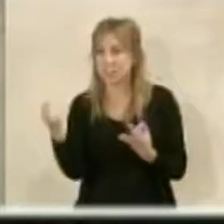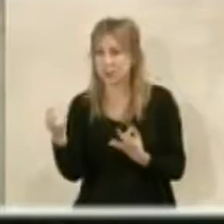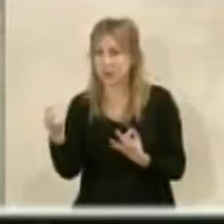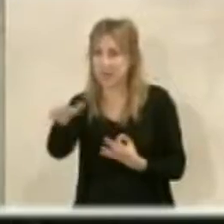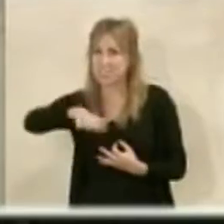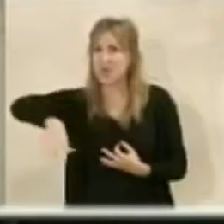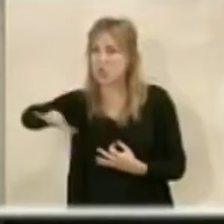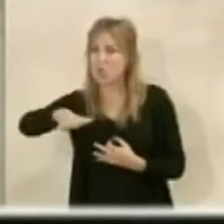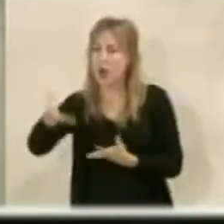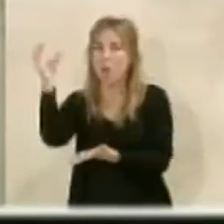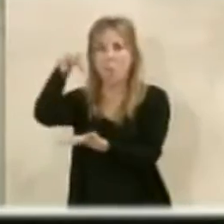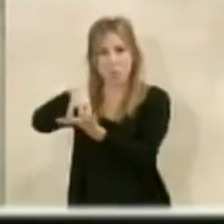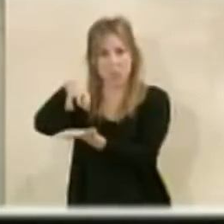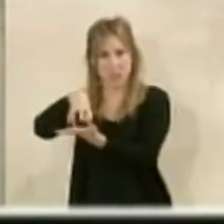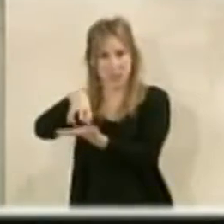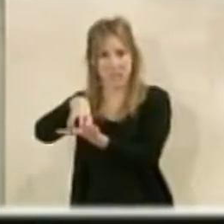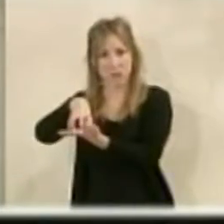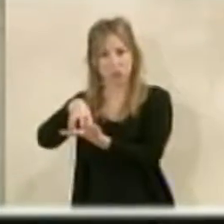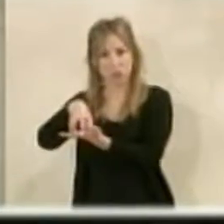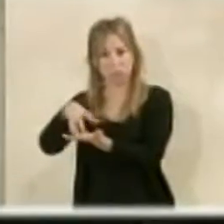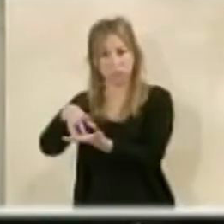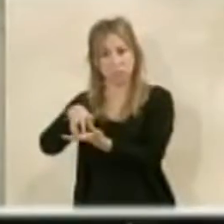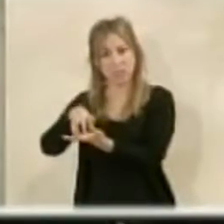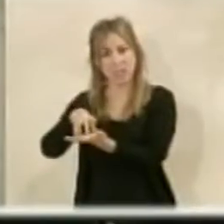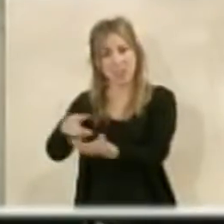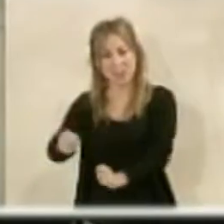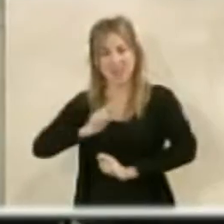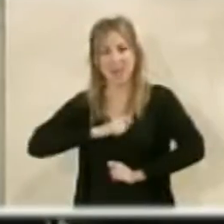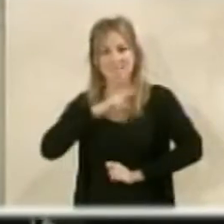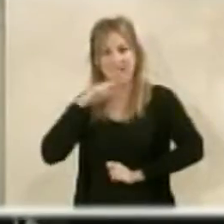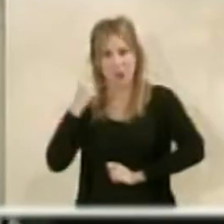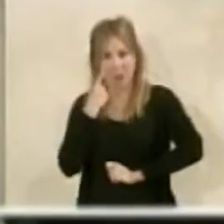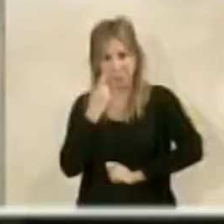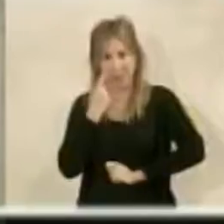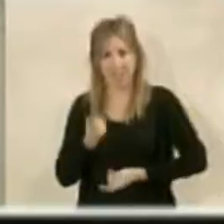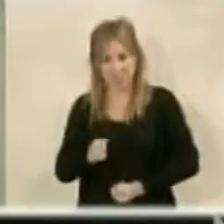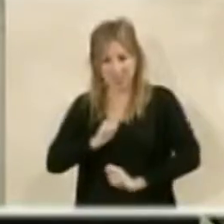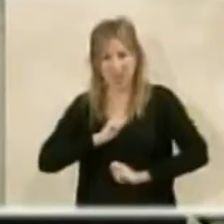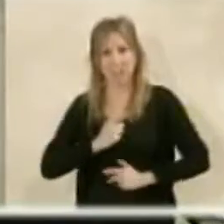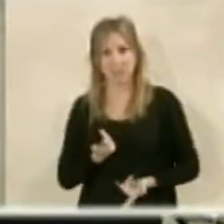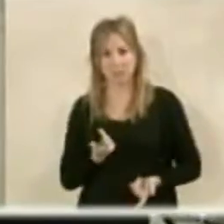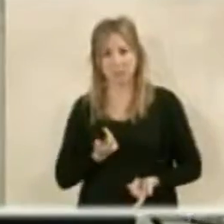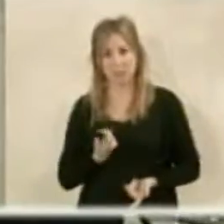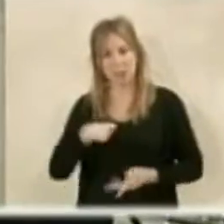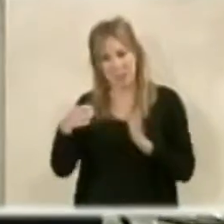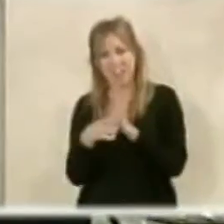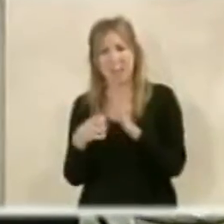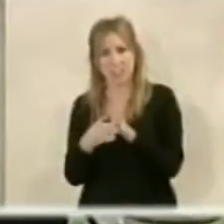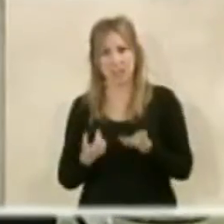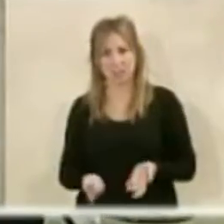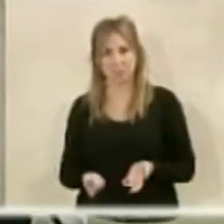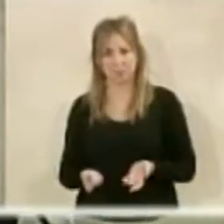centro que añada valor a la ciudad de Almería, a la entrada de la ciudad, que se haga con cierta calidad.